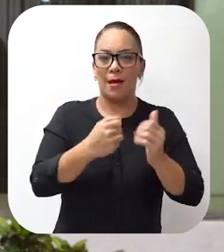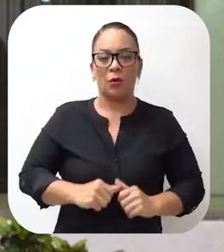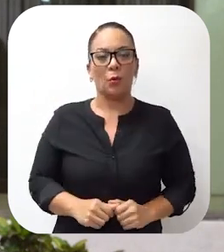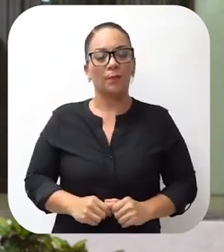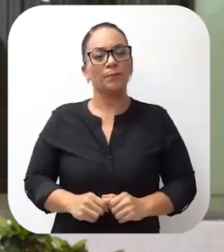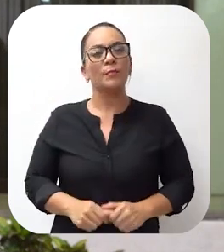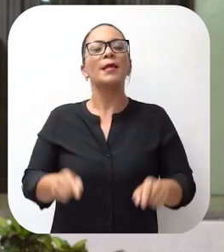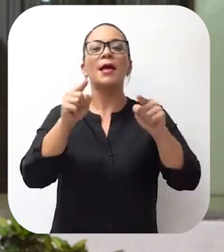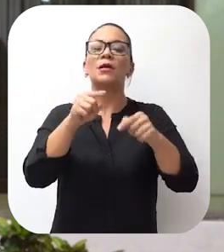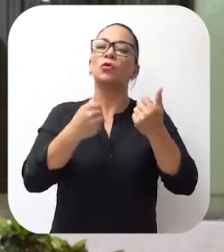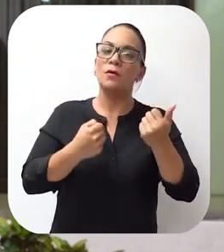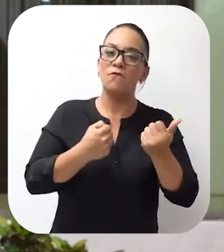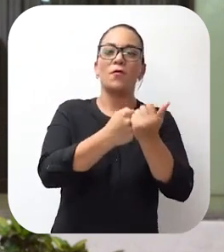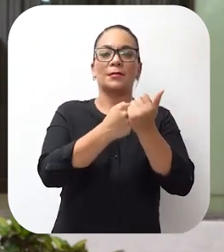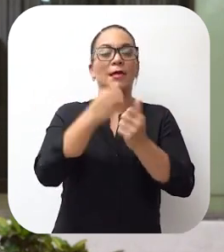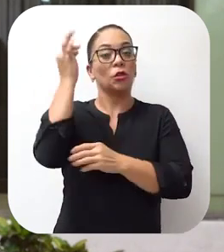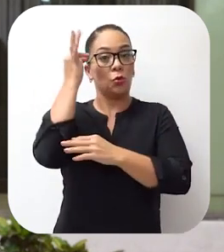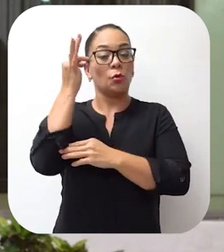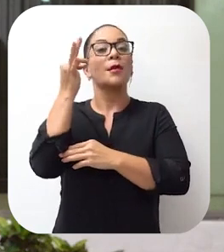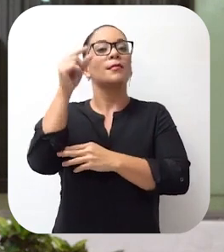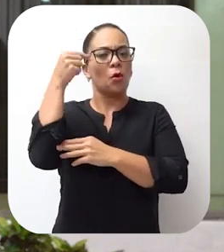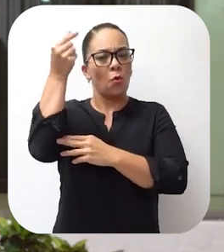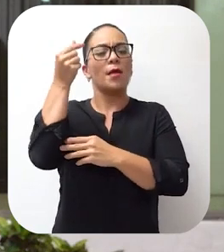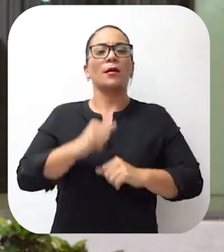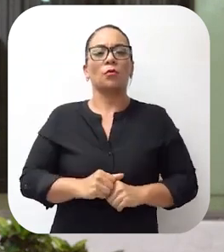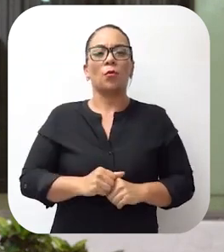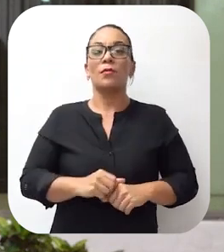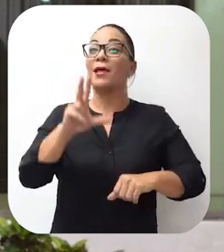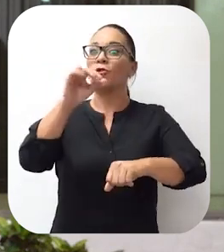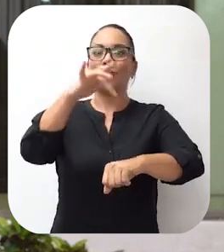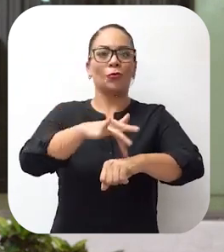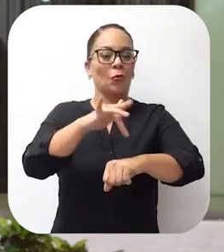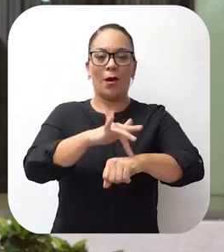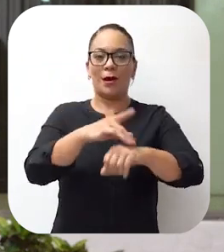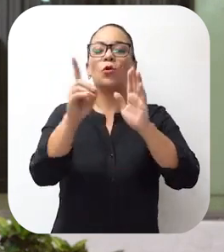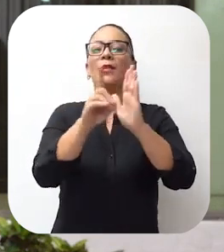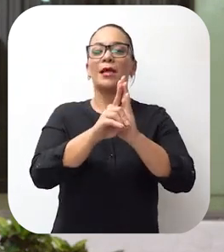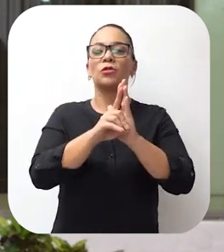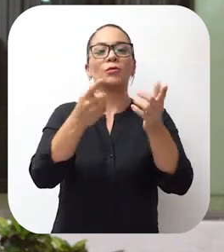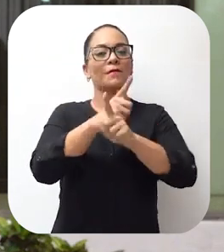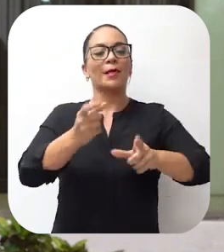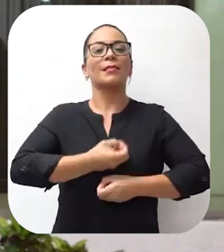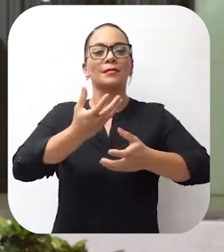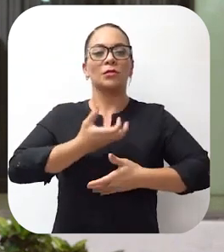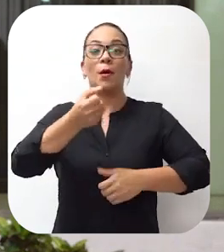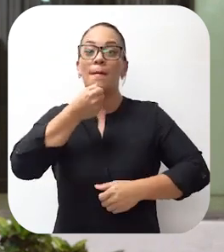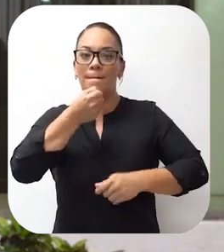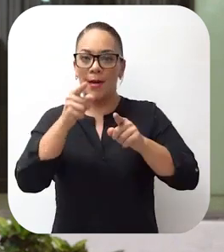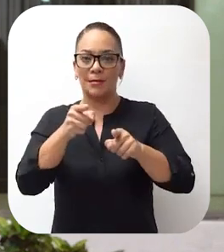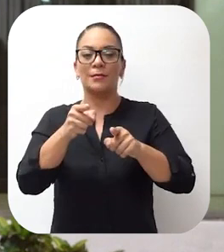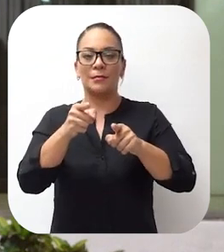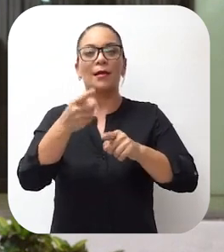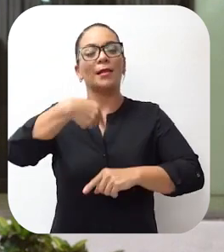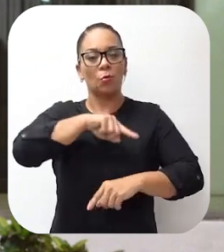Esto refuerza la tesis del Gobierno de mantener intrínsecos los derechos de libertad de